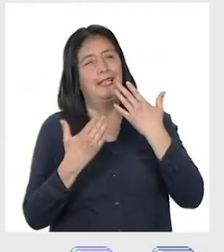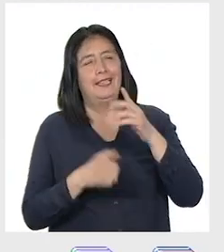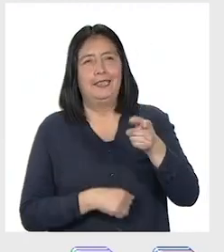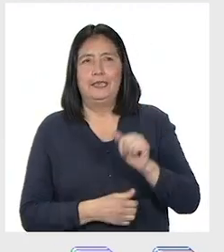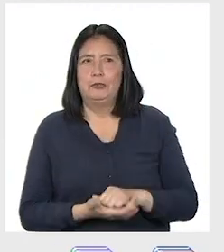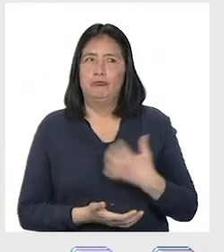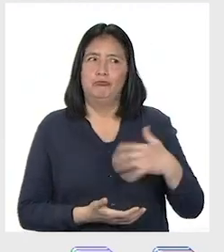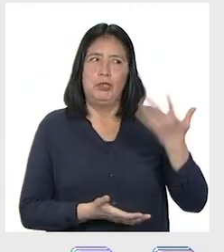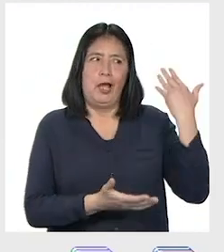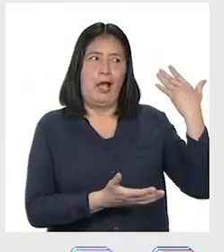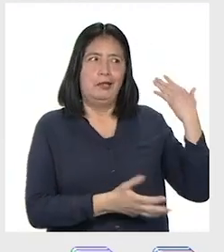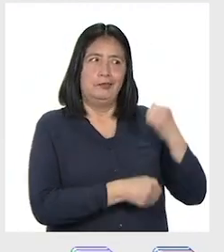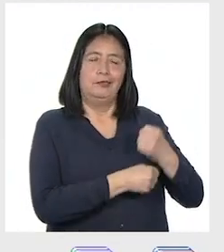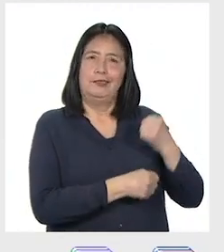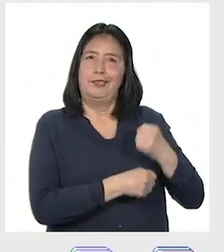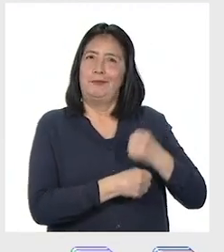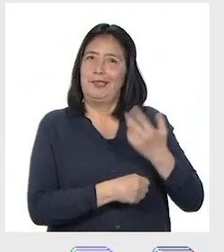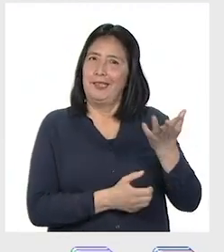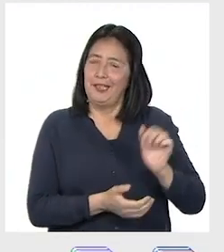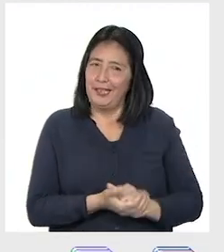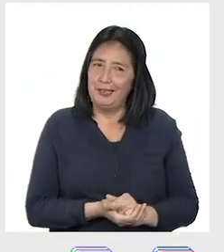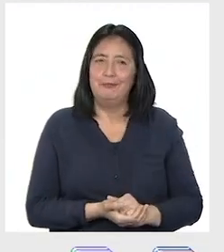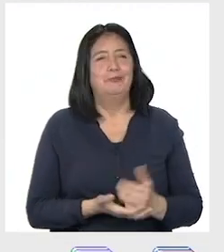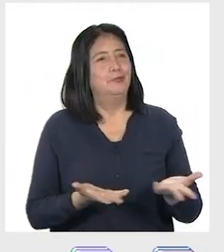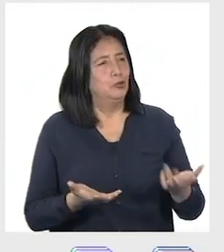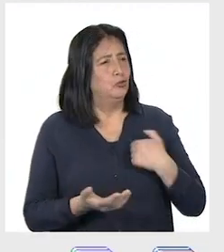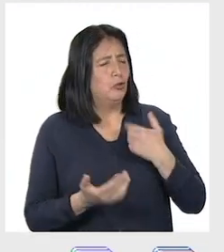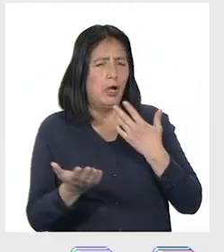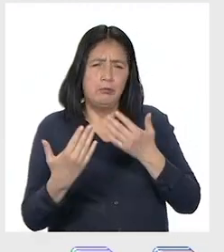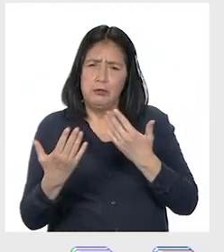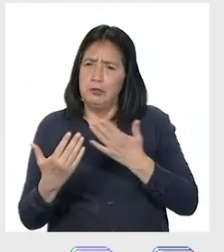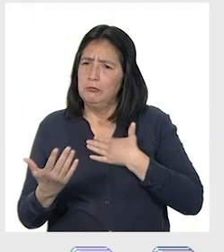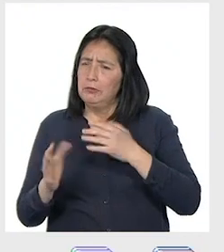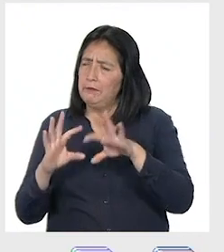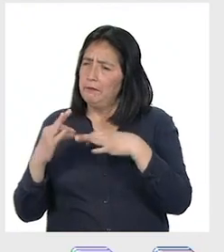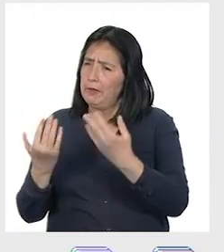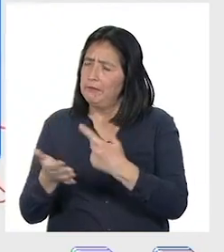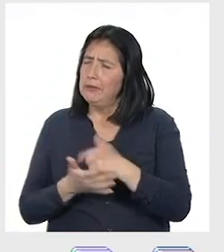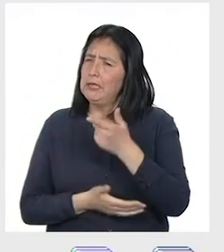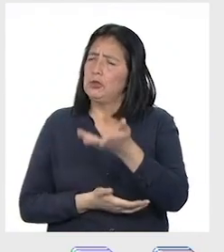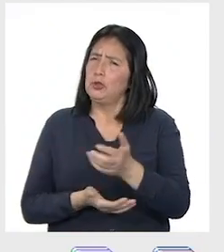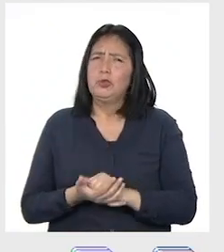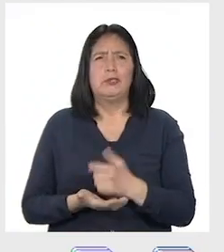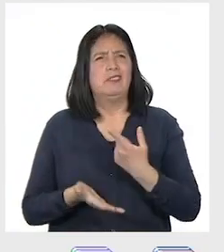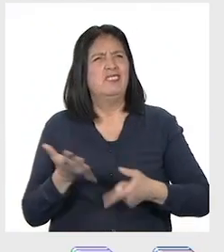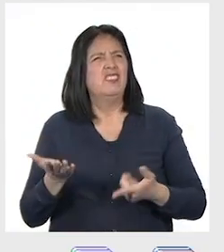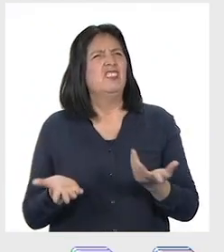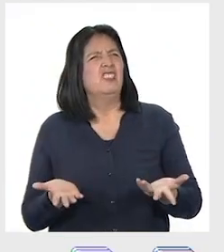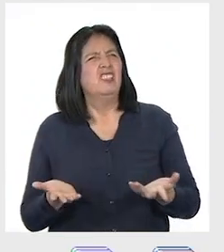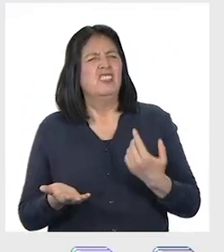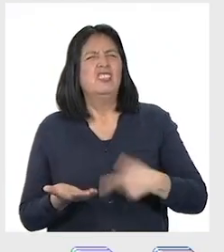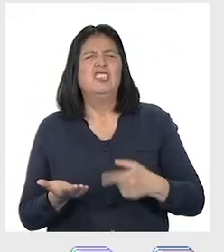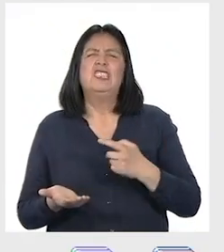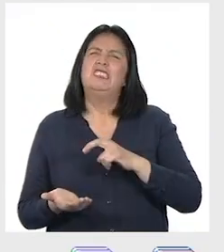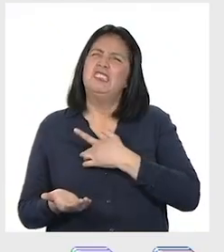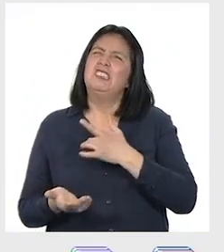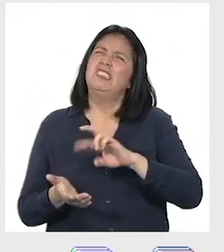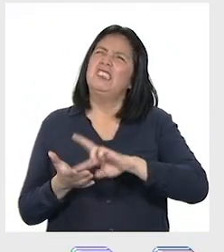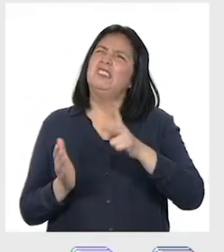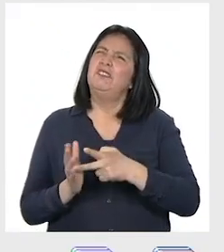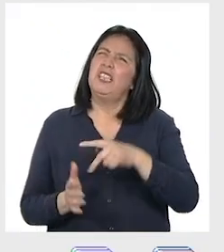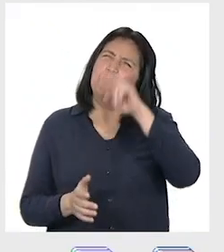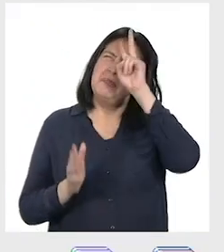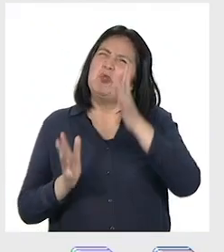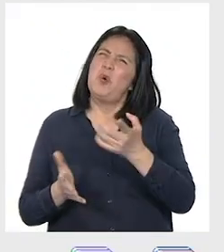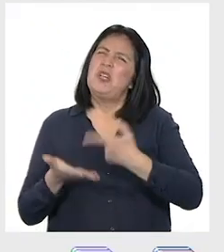a lo que trabajamos en las actividades anteriores, conversé con mi familia acerca de lo que realmente implica ser peruano